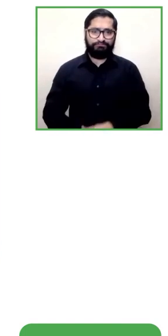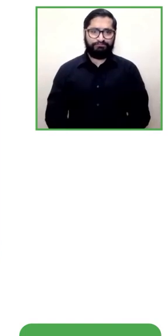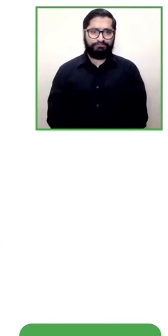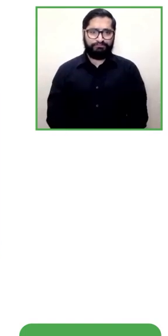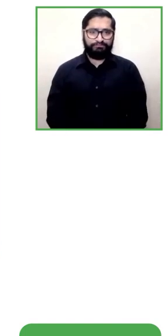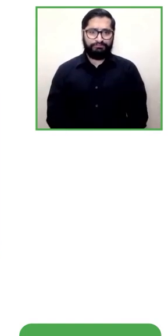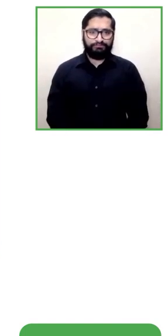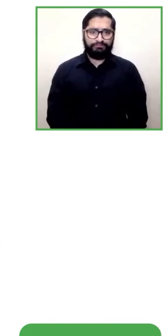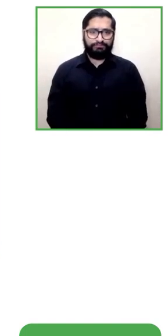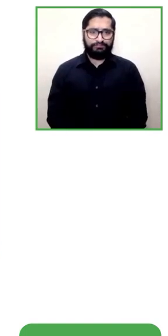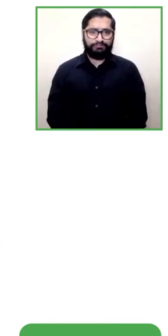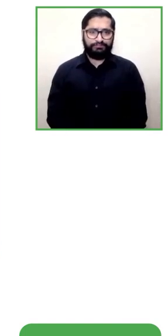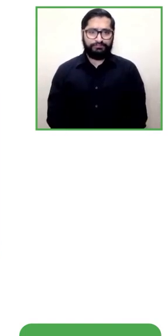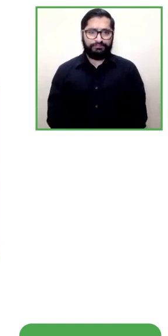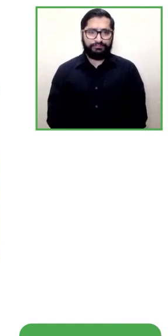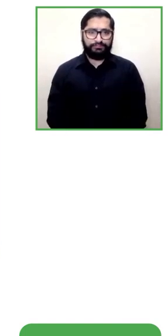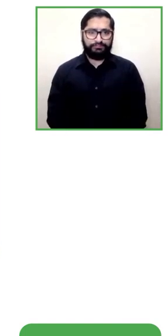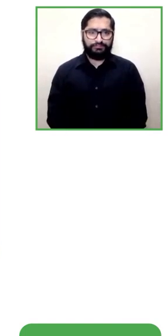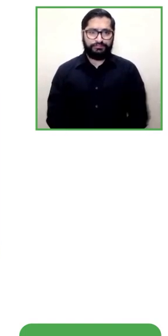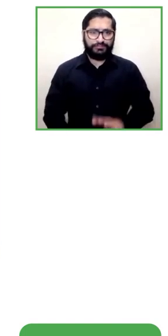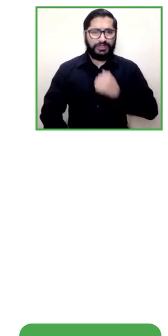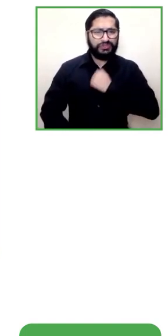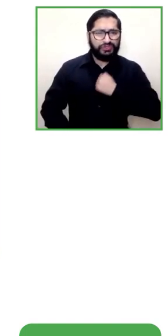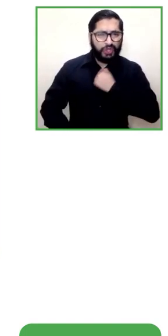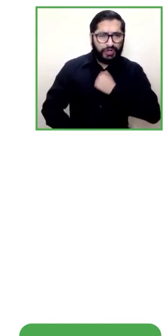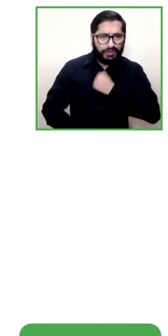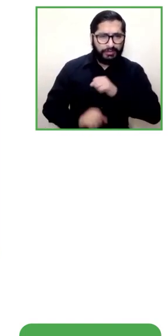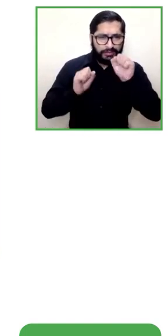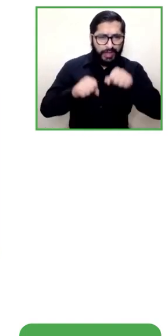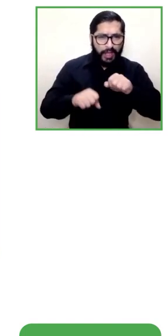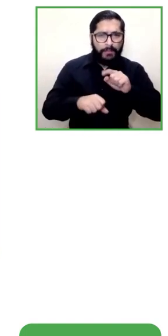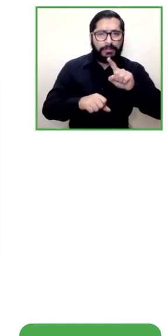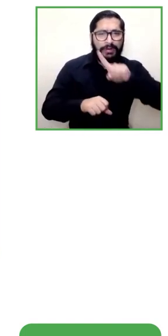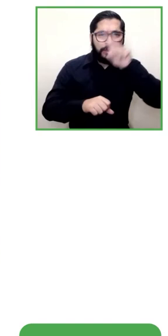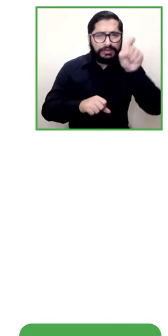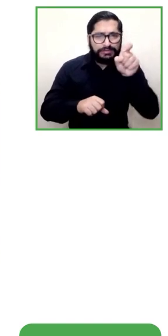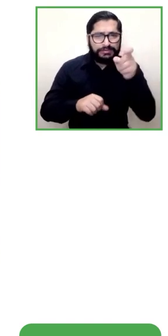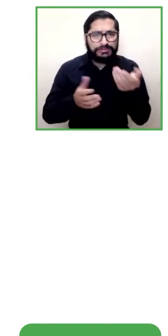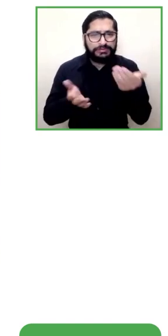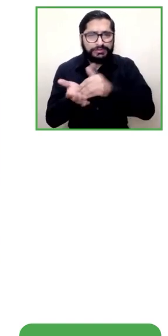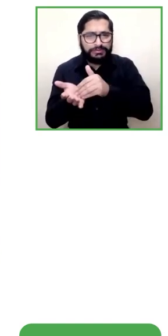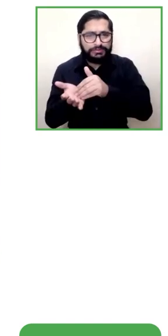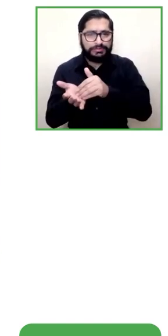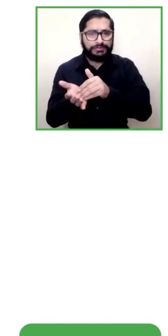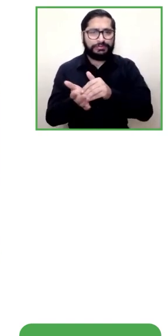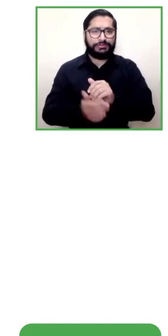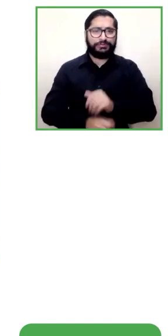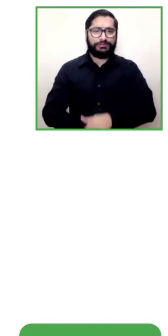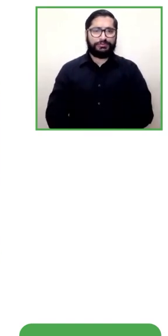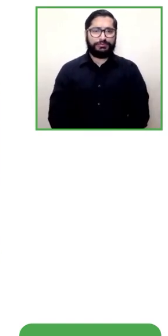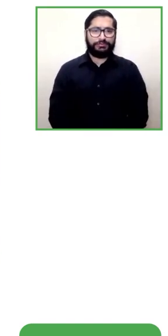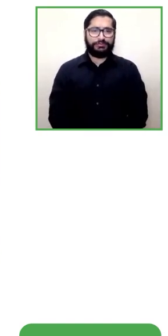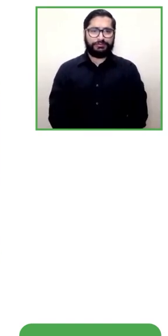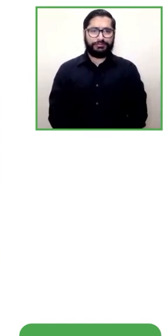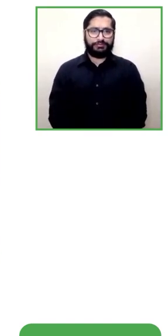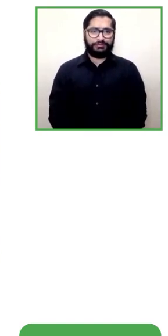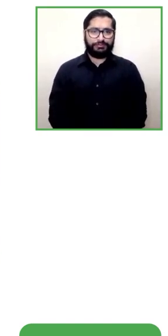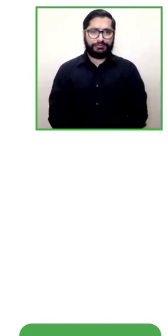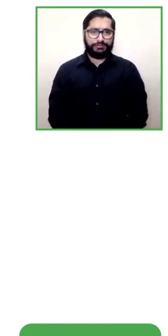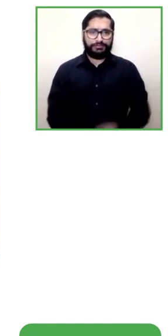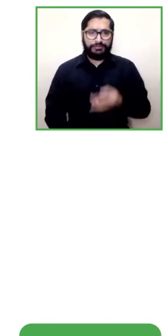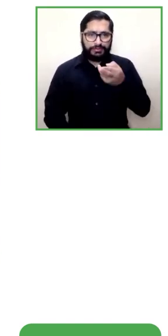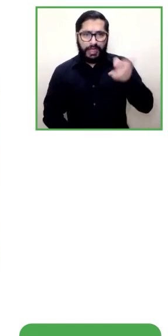perdón me repites nuevamente la pregunta perdí un momento al interno ¿cuál fue el mayor desafío para implementar FENASCOL?